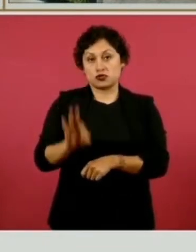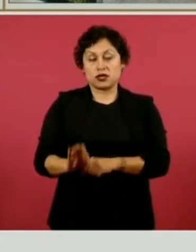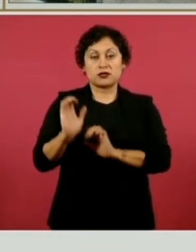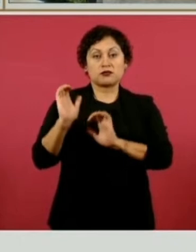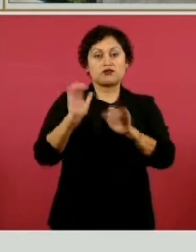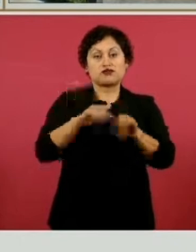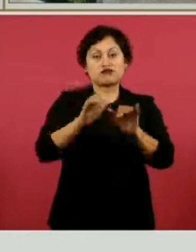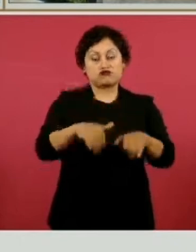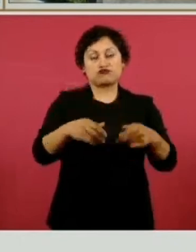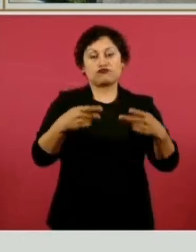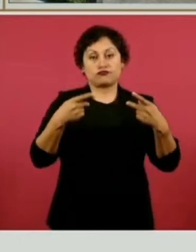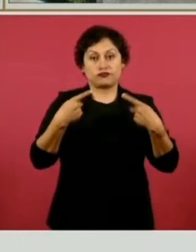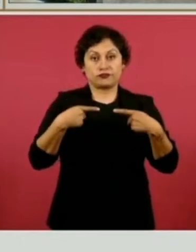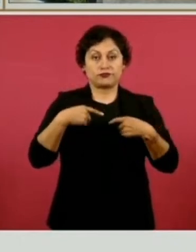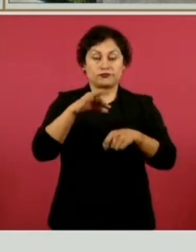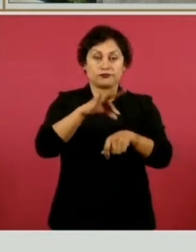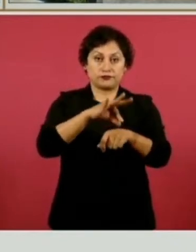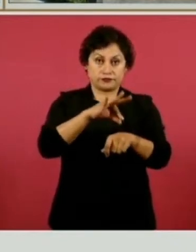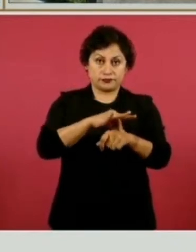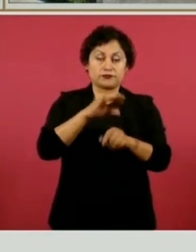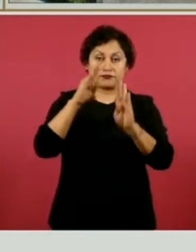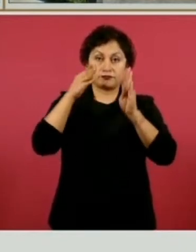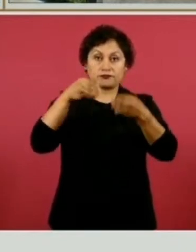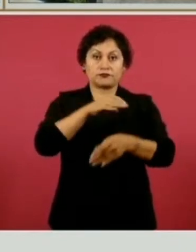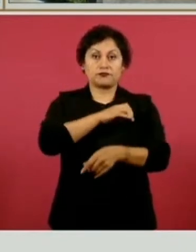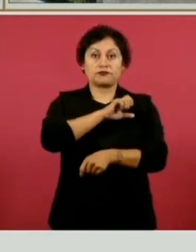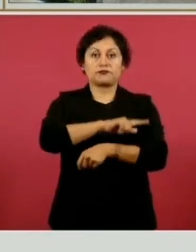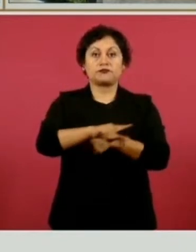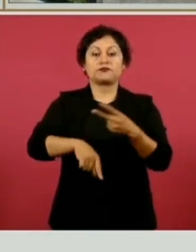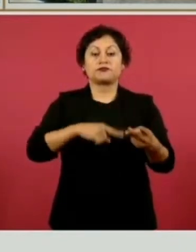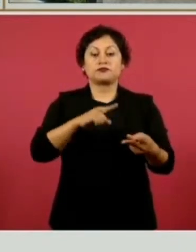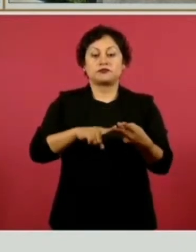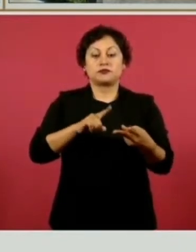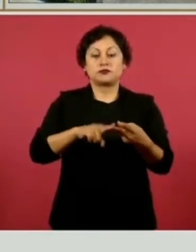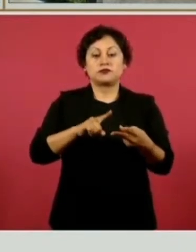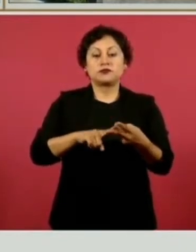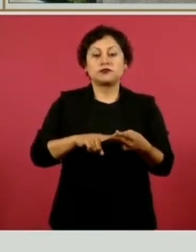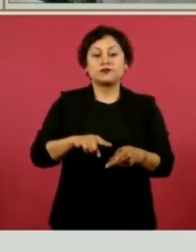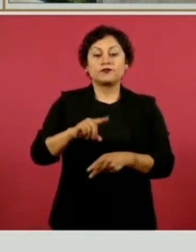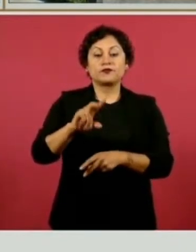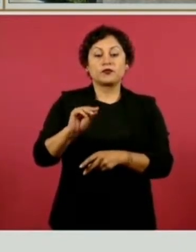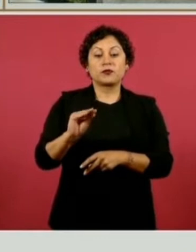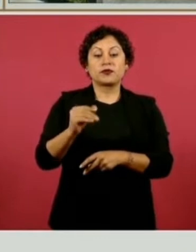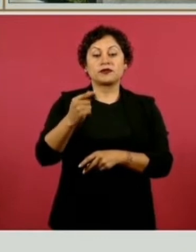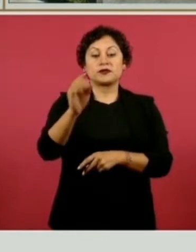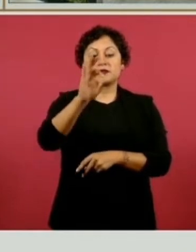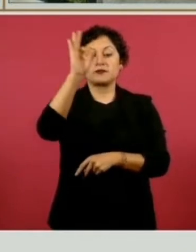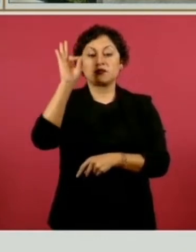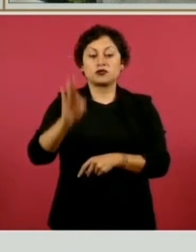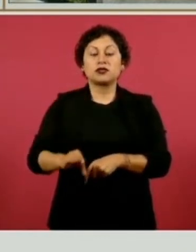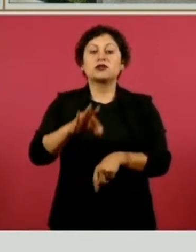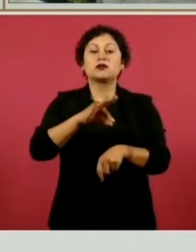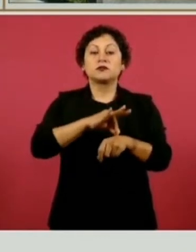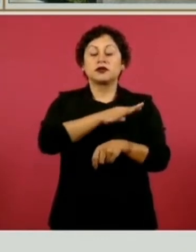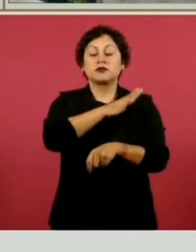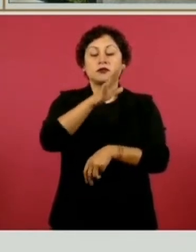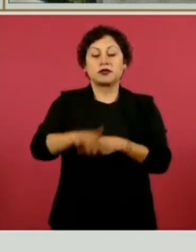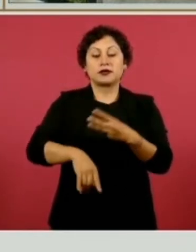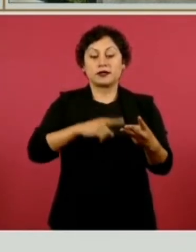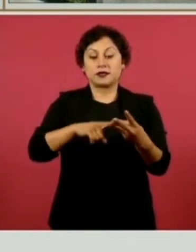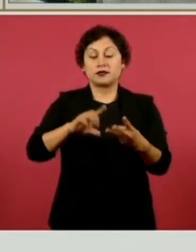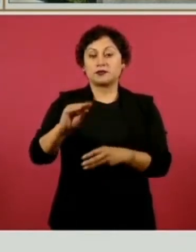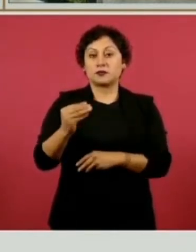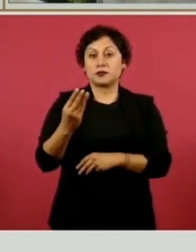especialistas, 97 por ciento en la contratación de médicos generales para el primer nivel de atención y 93 por ciento en la